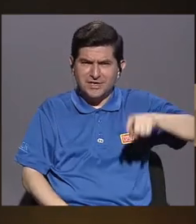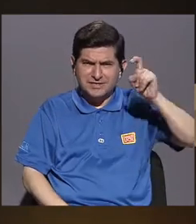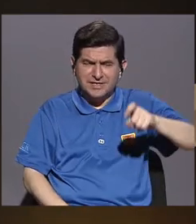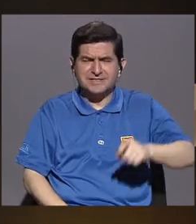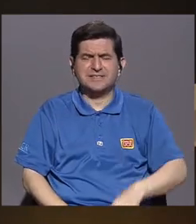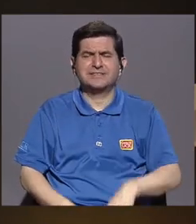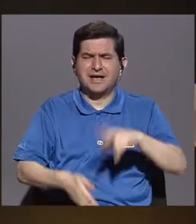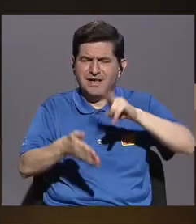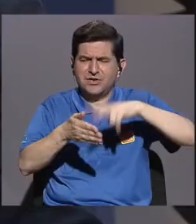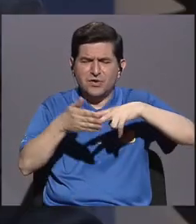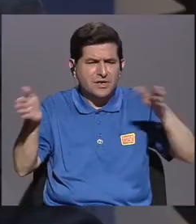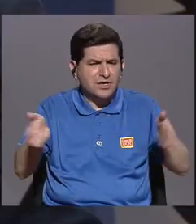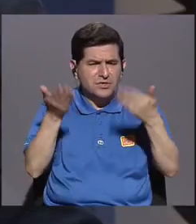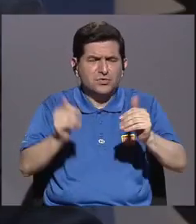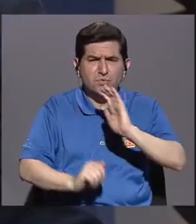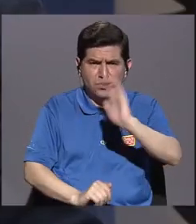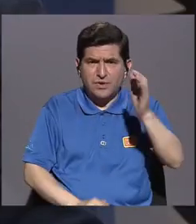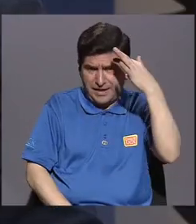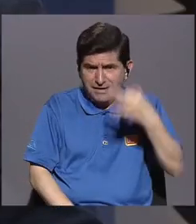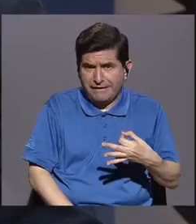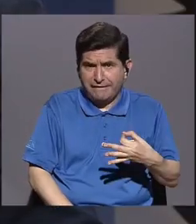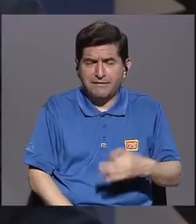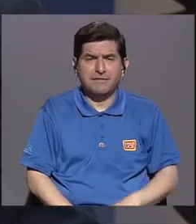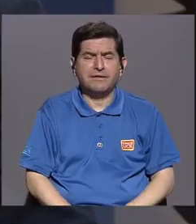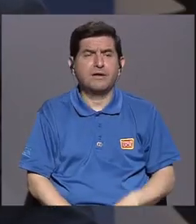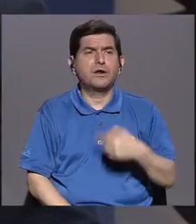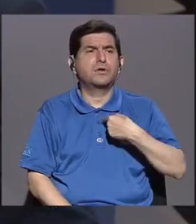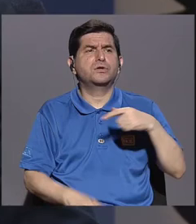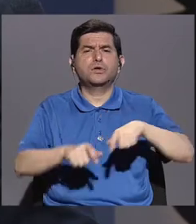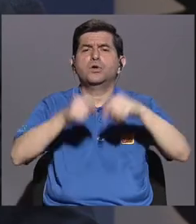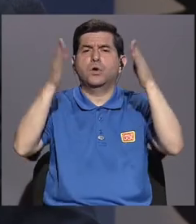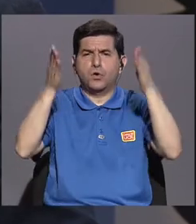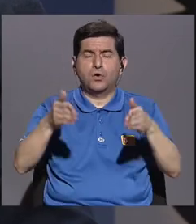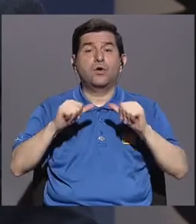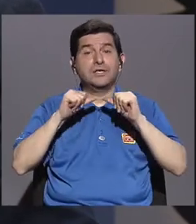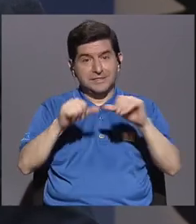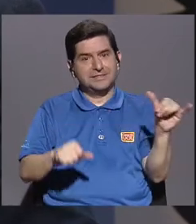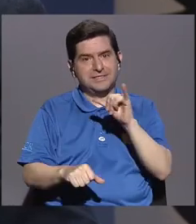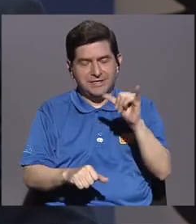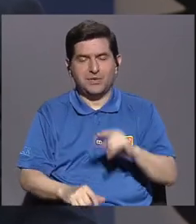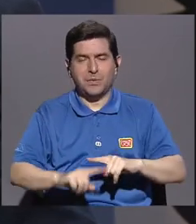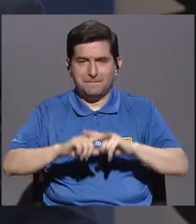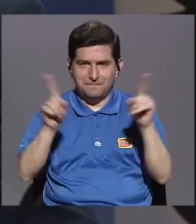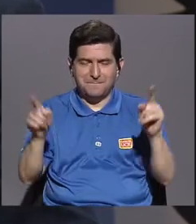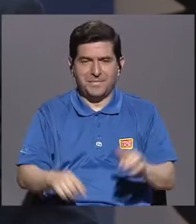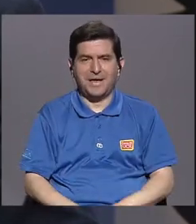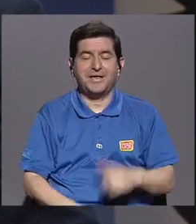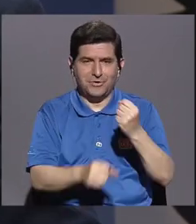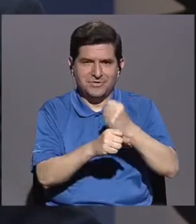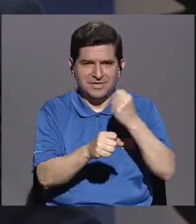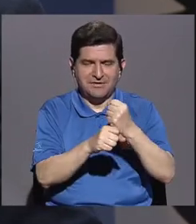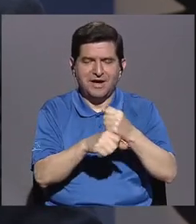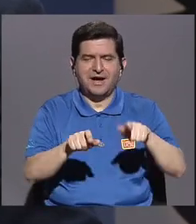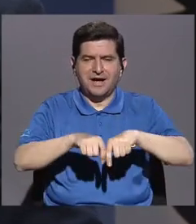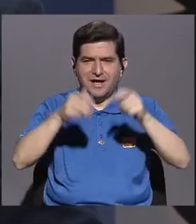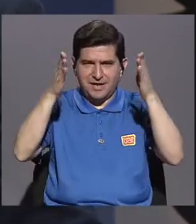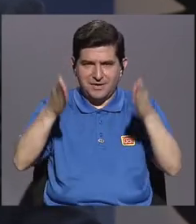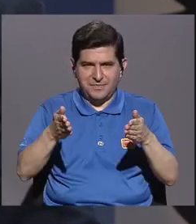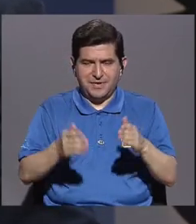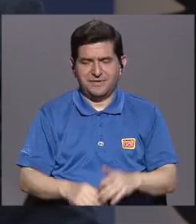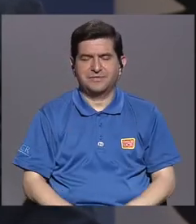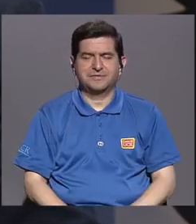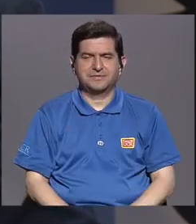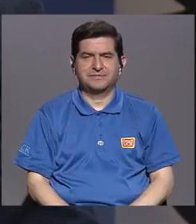fomentar la lectura entre los niños? Cuando era periodista, bueno, sigo siendo periodista, pero cuando trabajaba como periodista de prensa